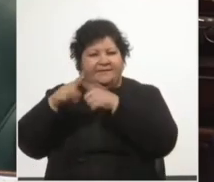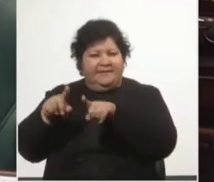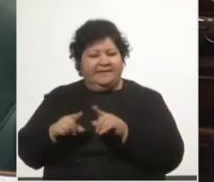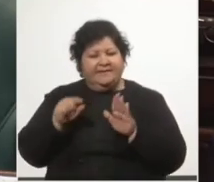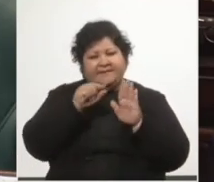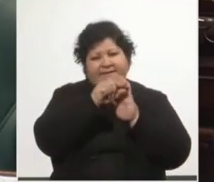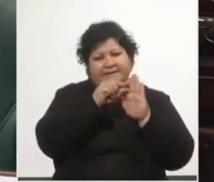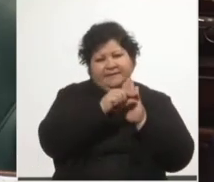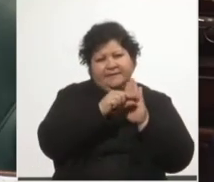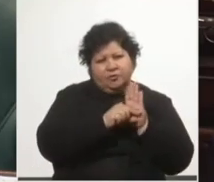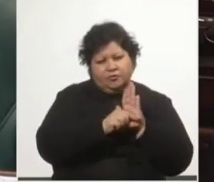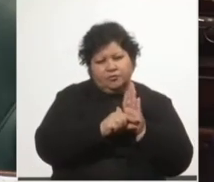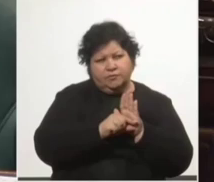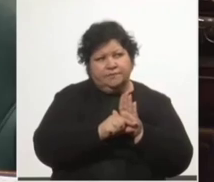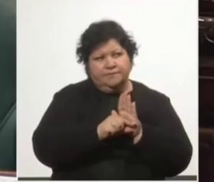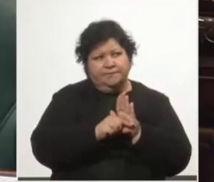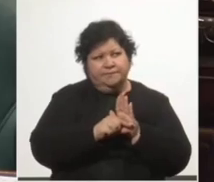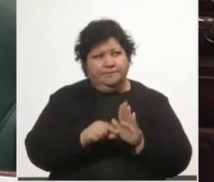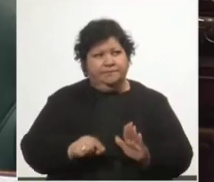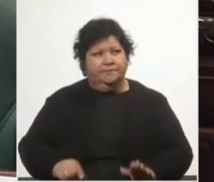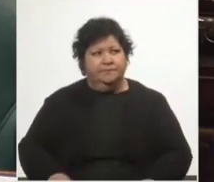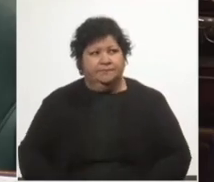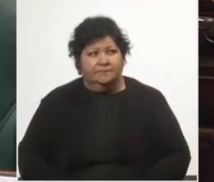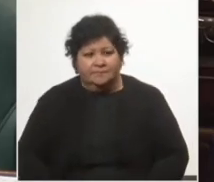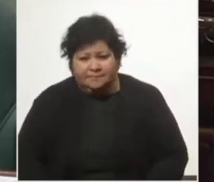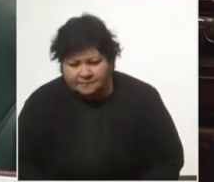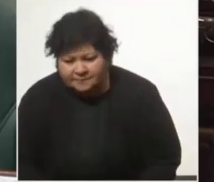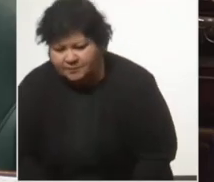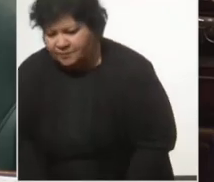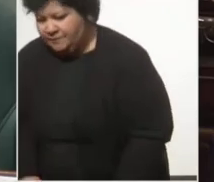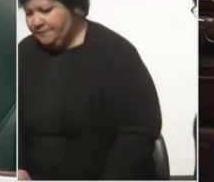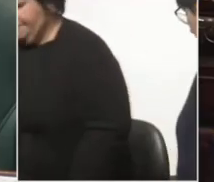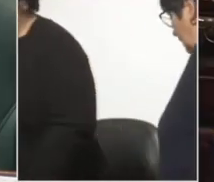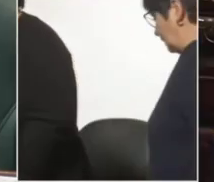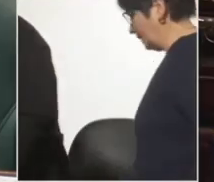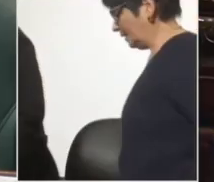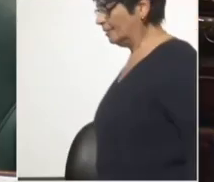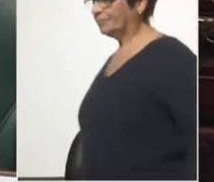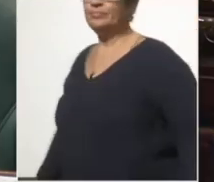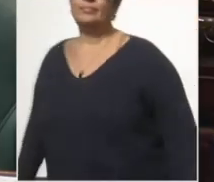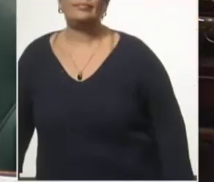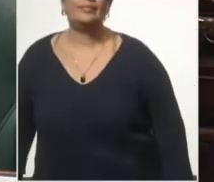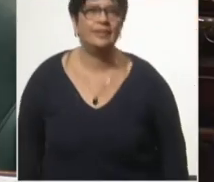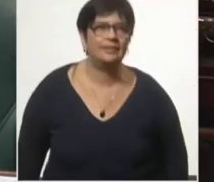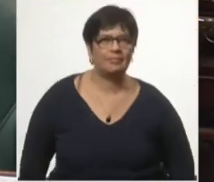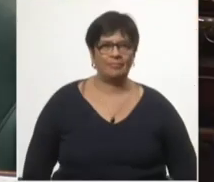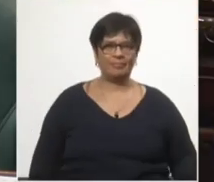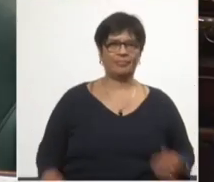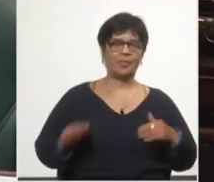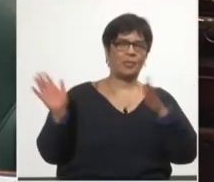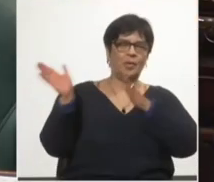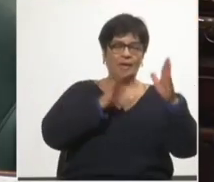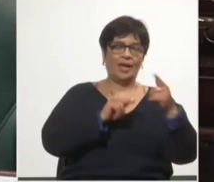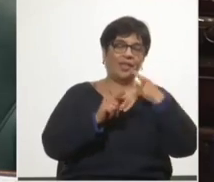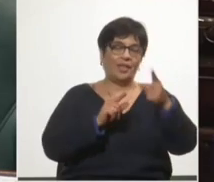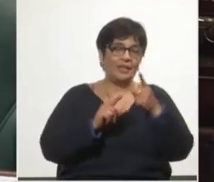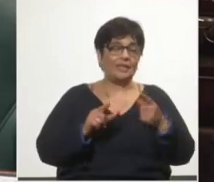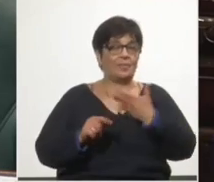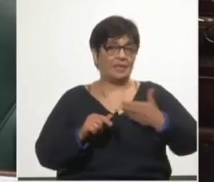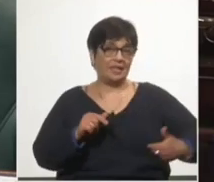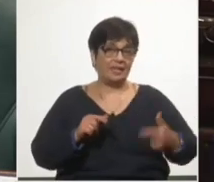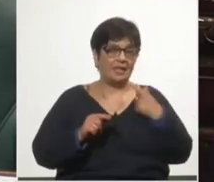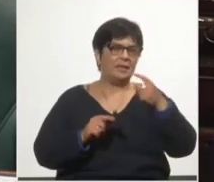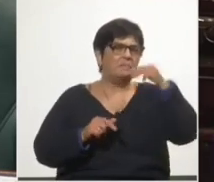Por una parte, el equipo económico y el Presidente celebran los millones que se ocuparon de impedir gastar, de ahorrar,